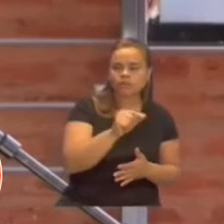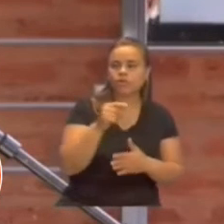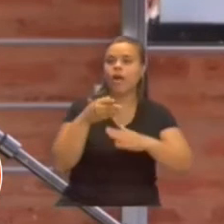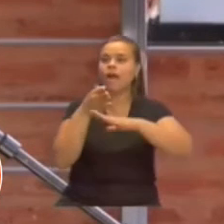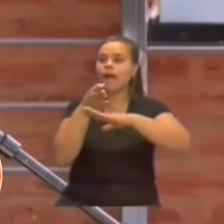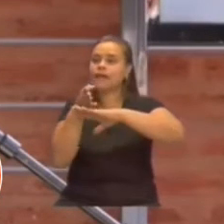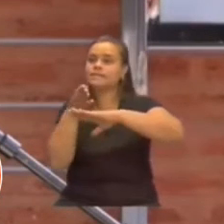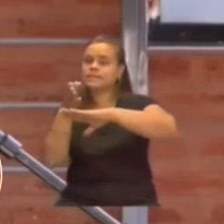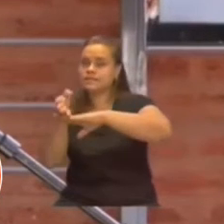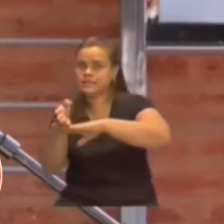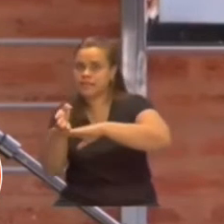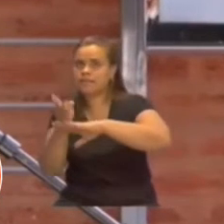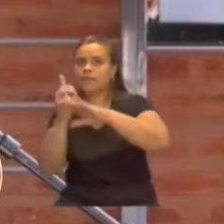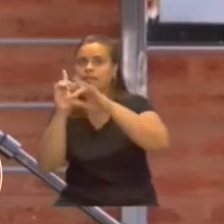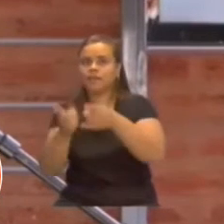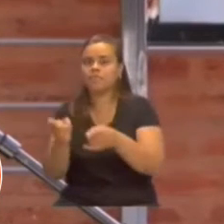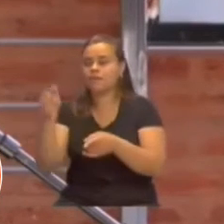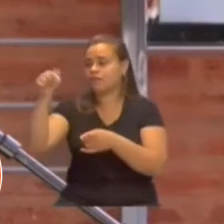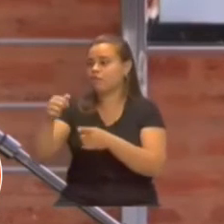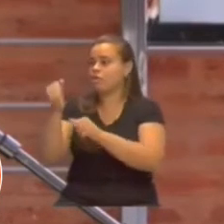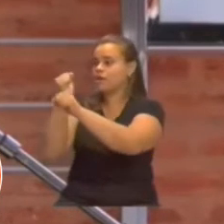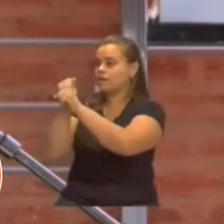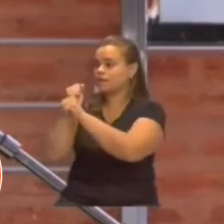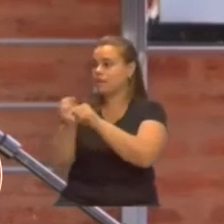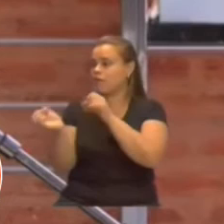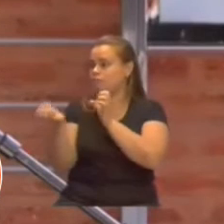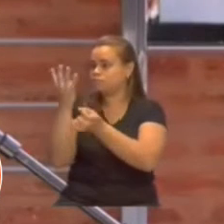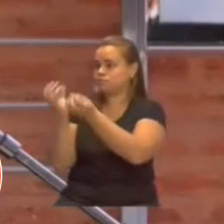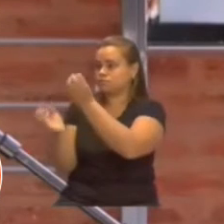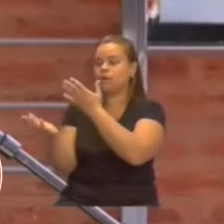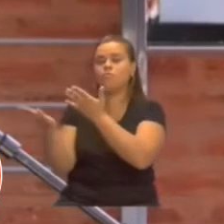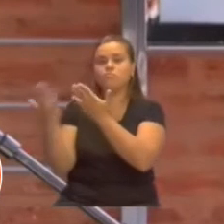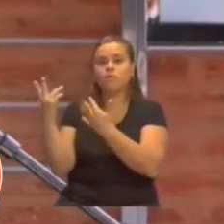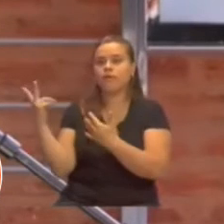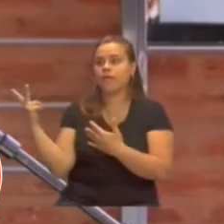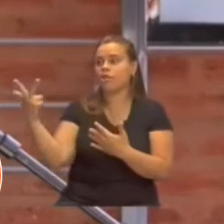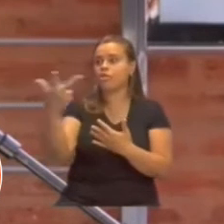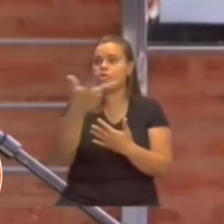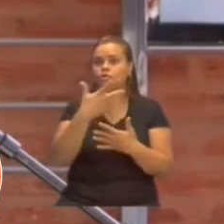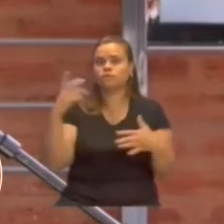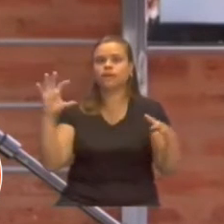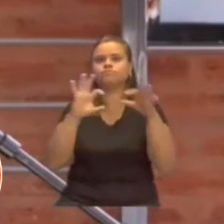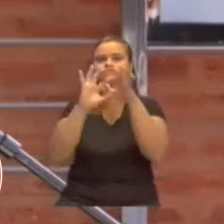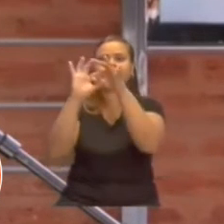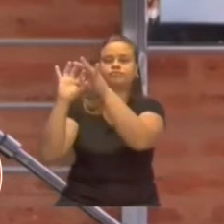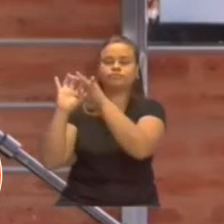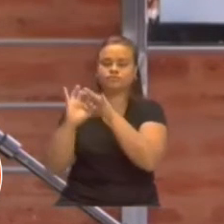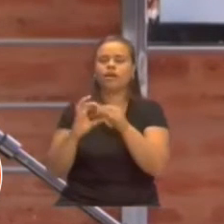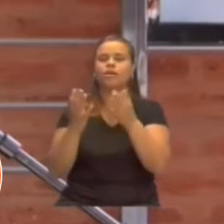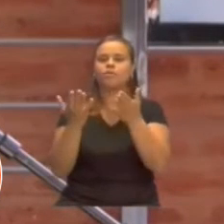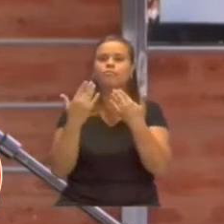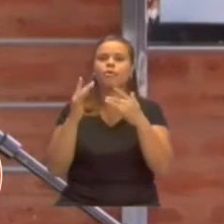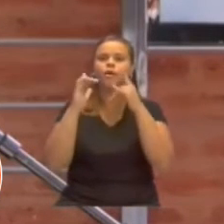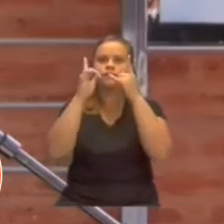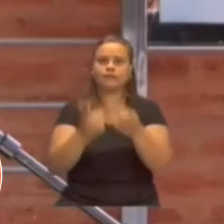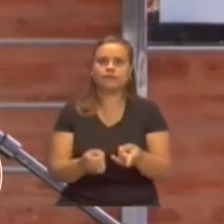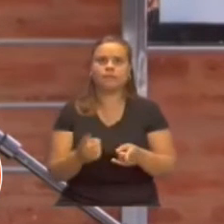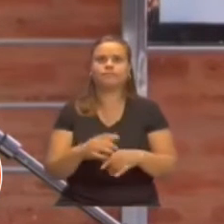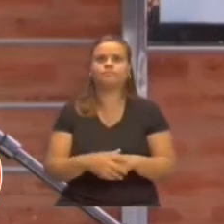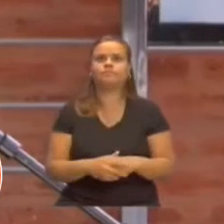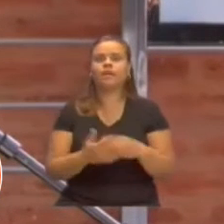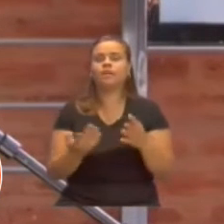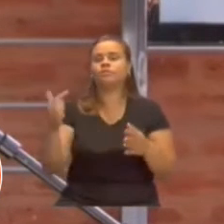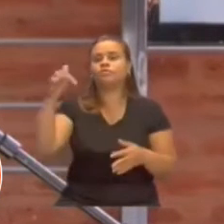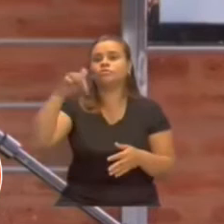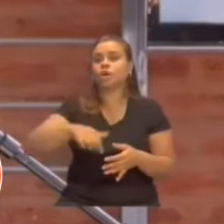accesibles, baratos, y genera empleo en la provincia, generando una trazabilidad y cadenas de valor integradas al proceso de